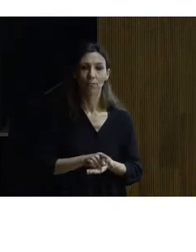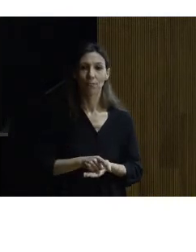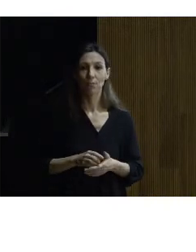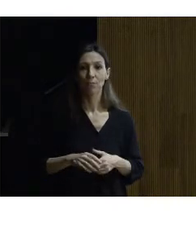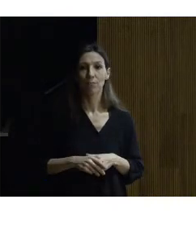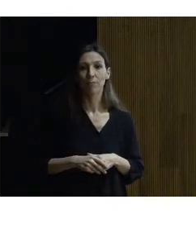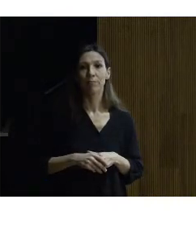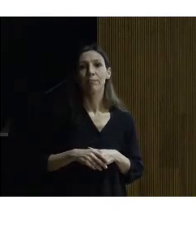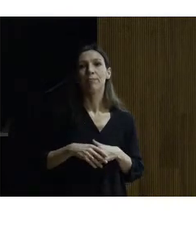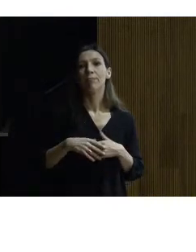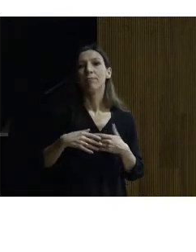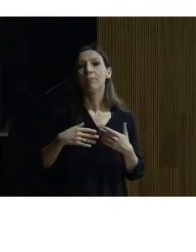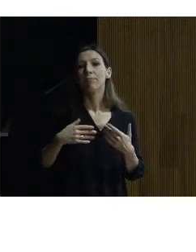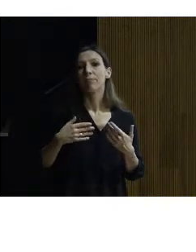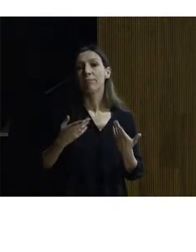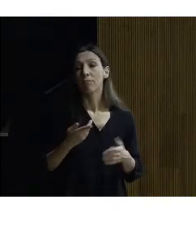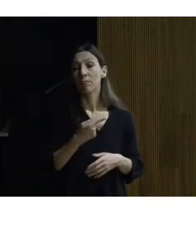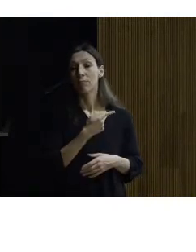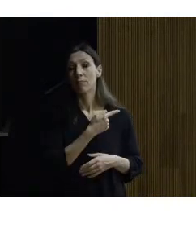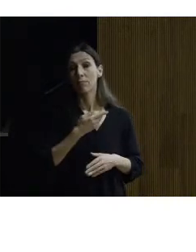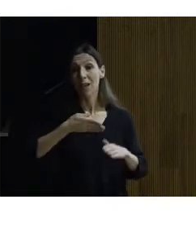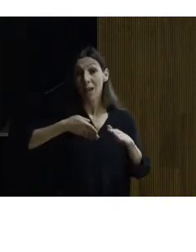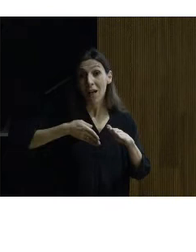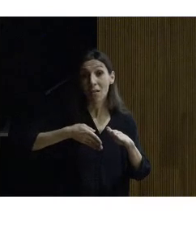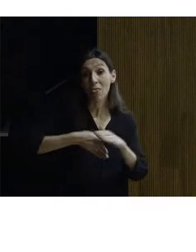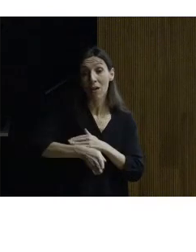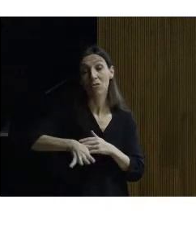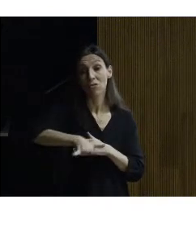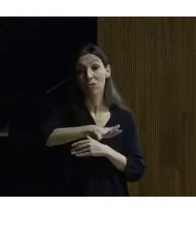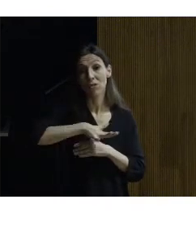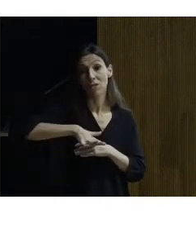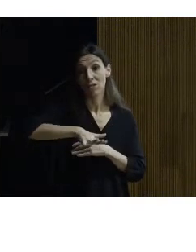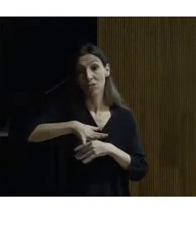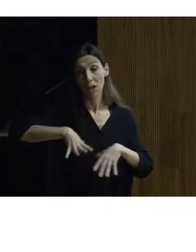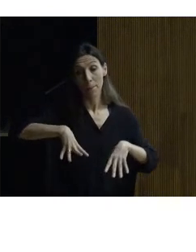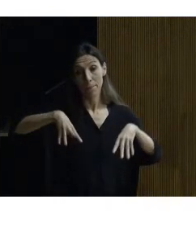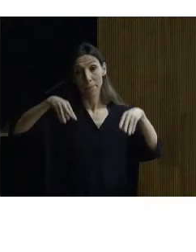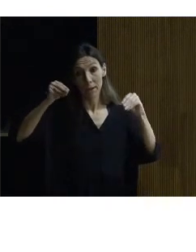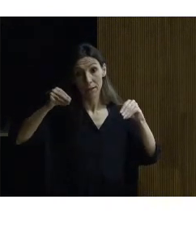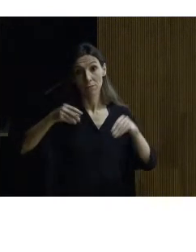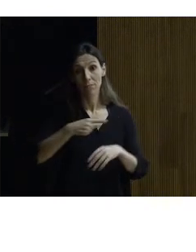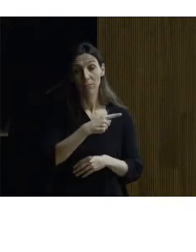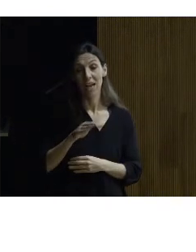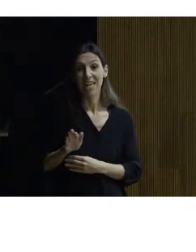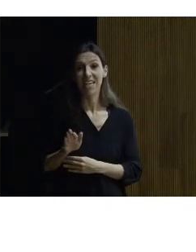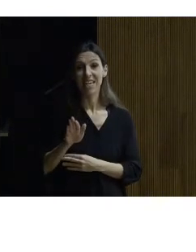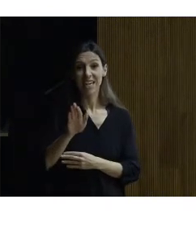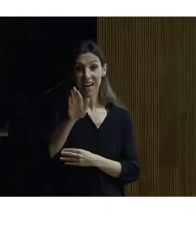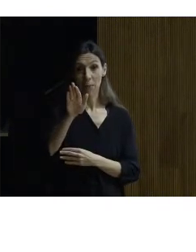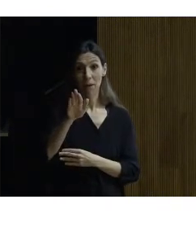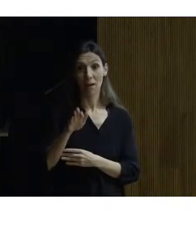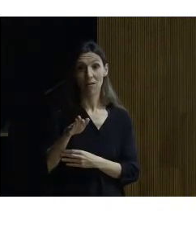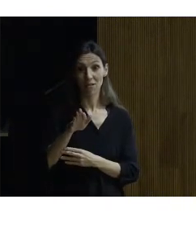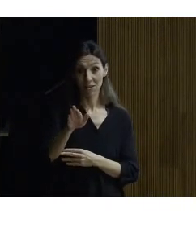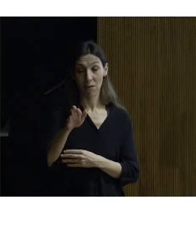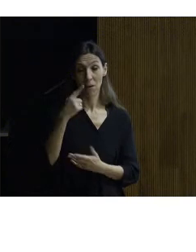esta es la entrada al recinto donde está el palacete esta es una rampa monumental exhibicionista